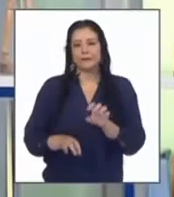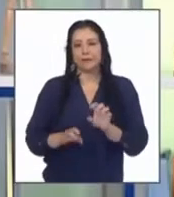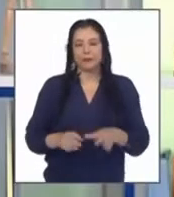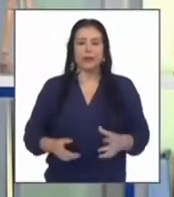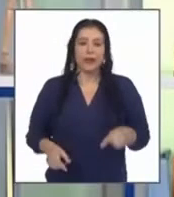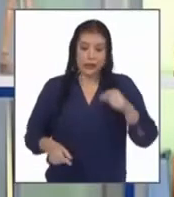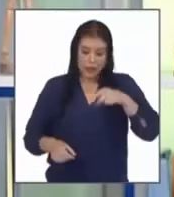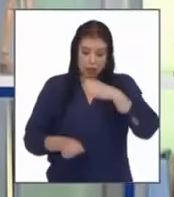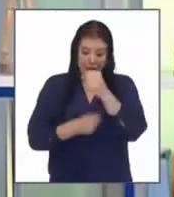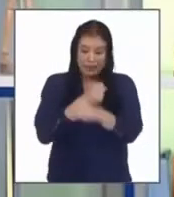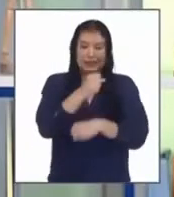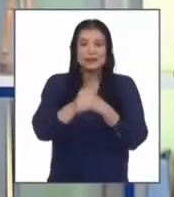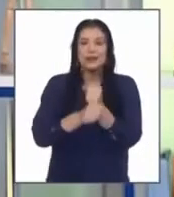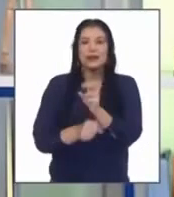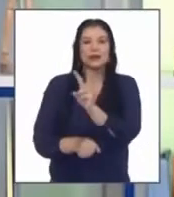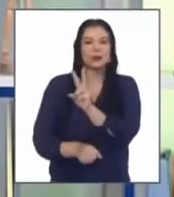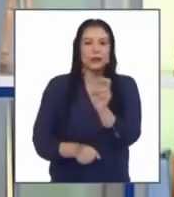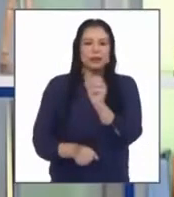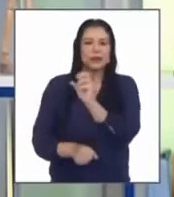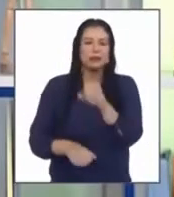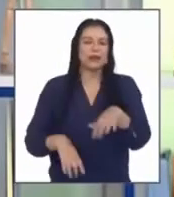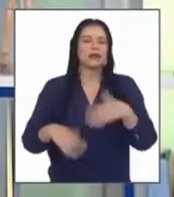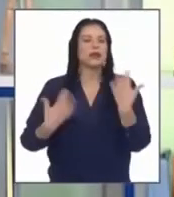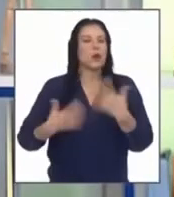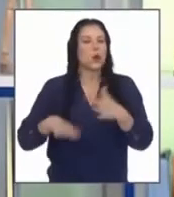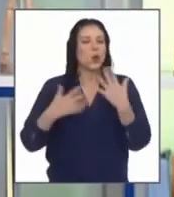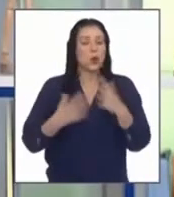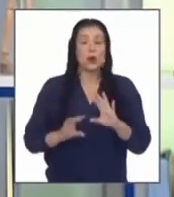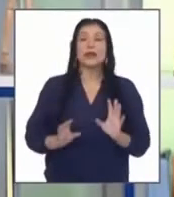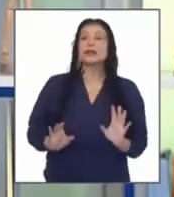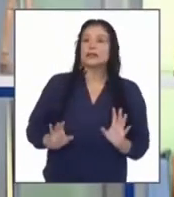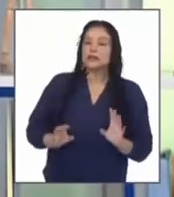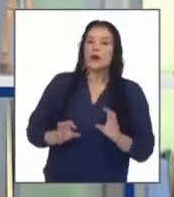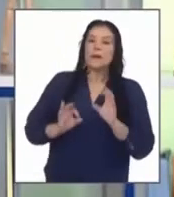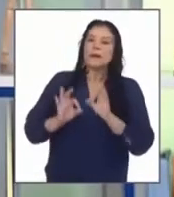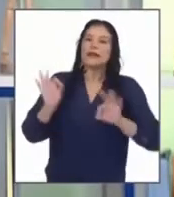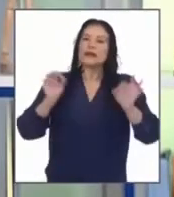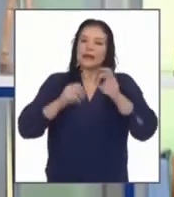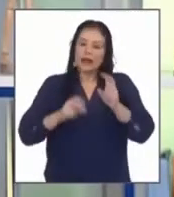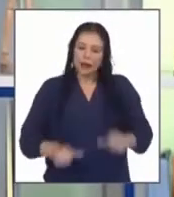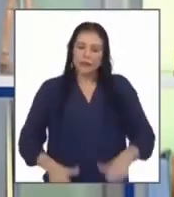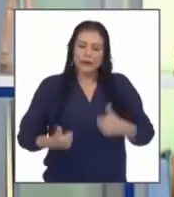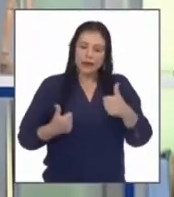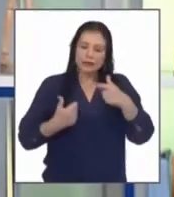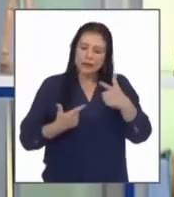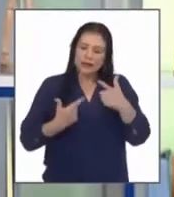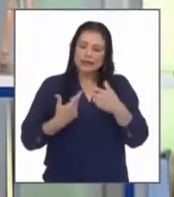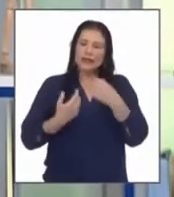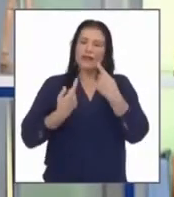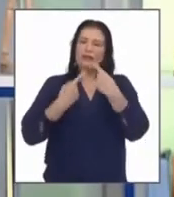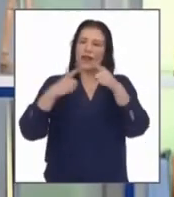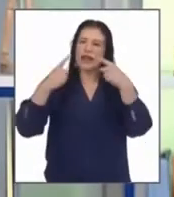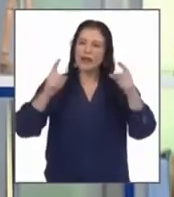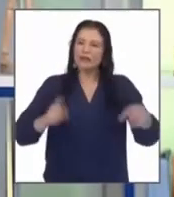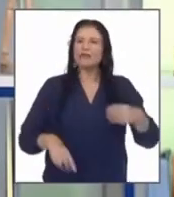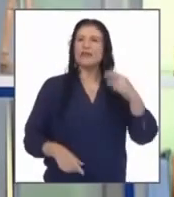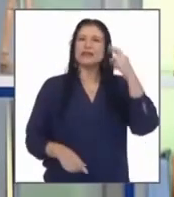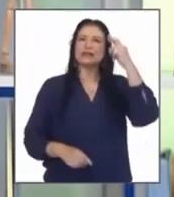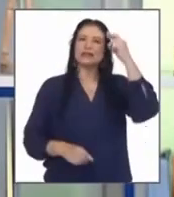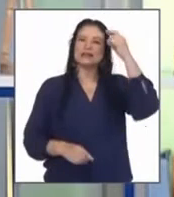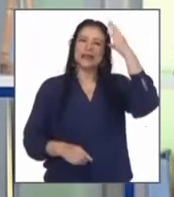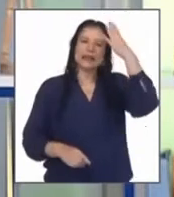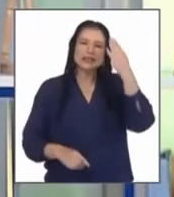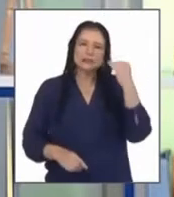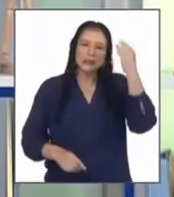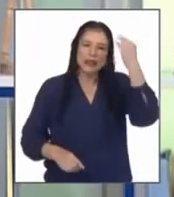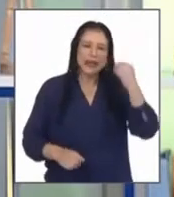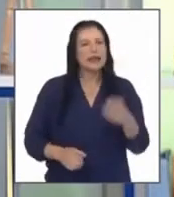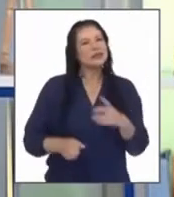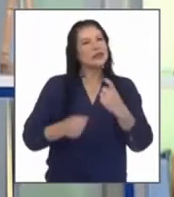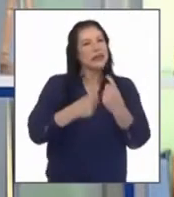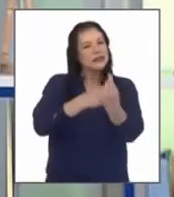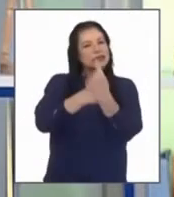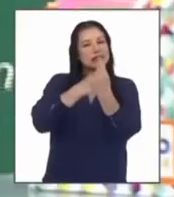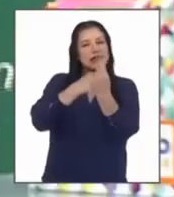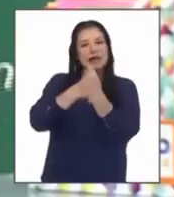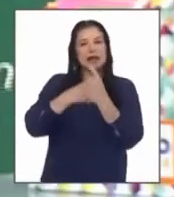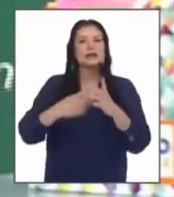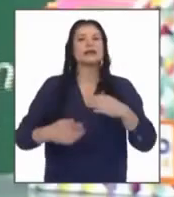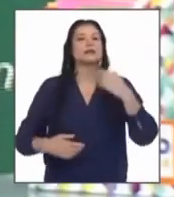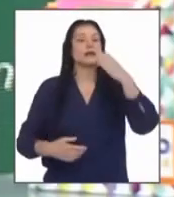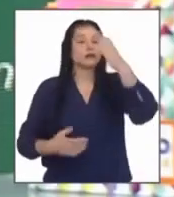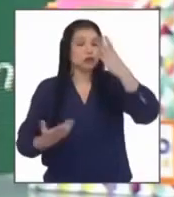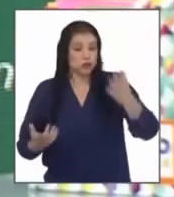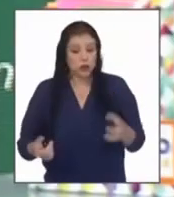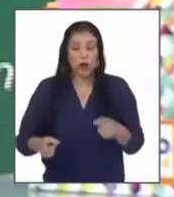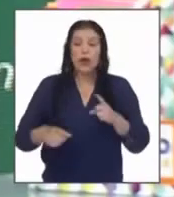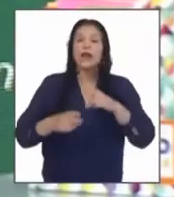este año 2020 ha sido crucial en nuestras vidas deja diversos hitos marcados en nuestra existencia y lecciones para futuras generaciones